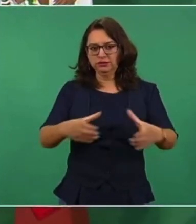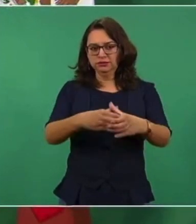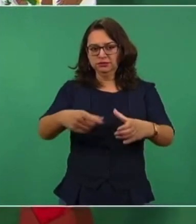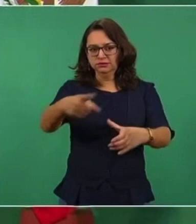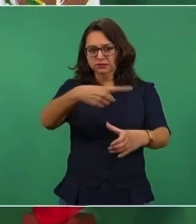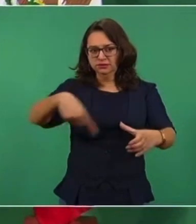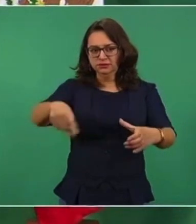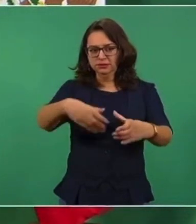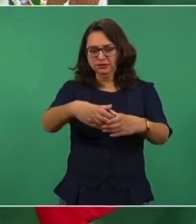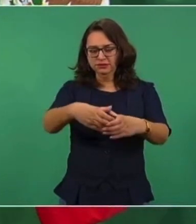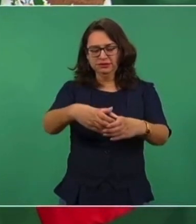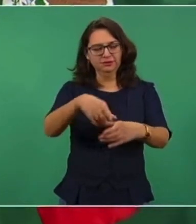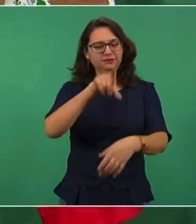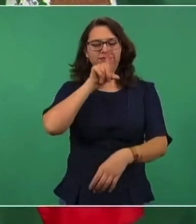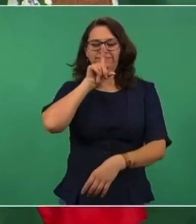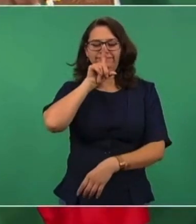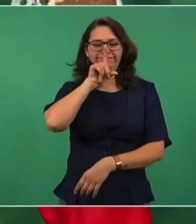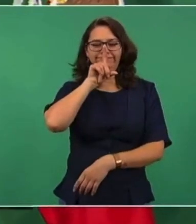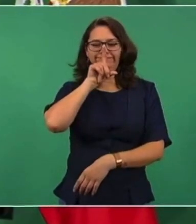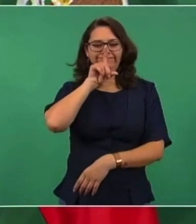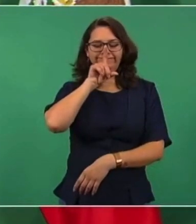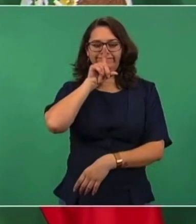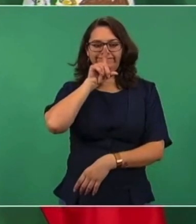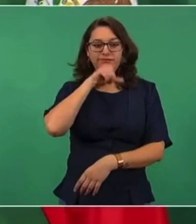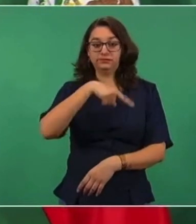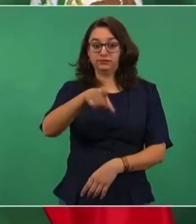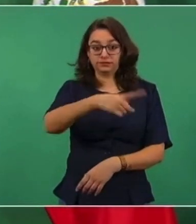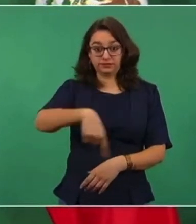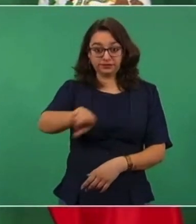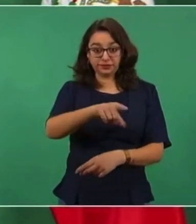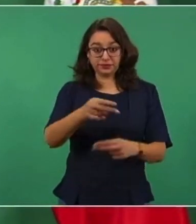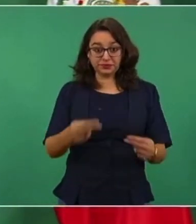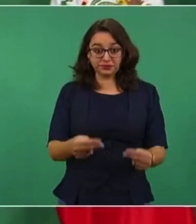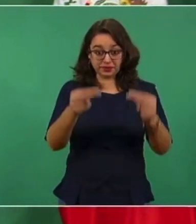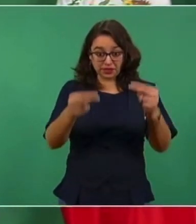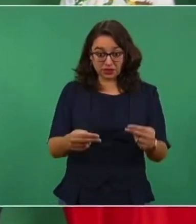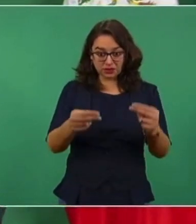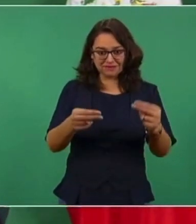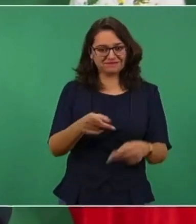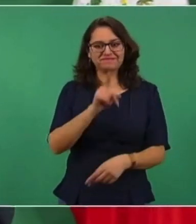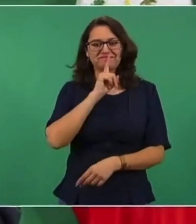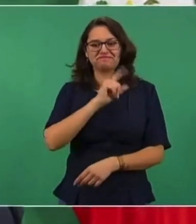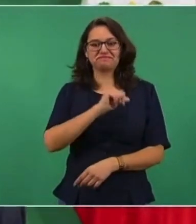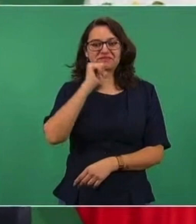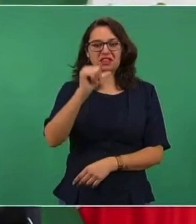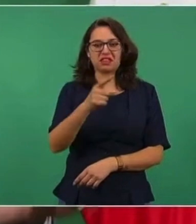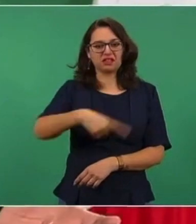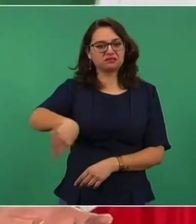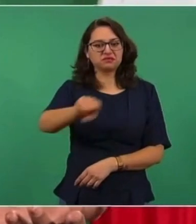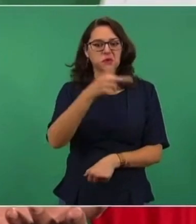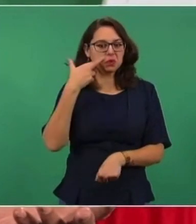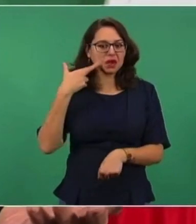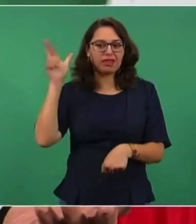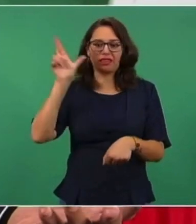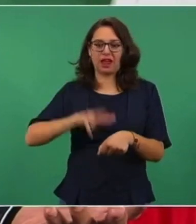pero realmente son delincuentes de cuello blanco, saqueadores,